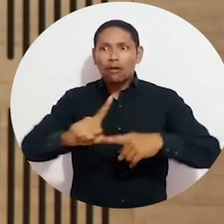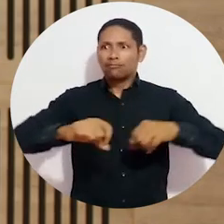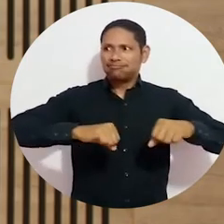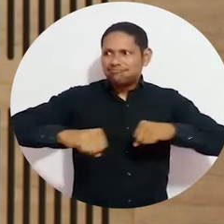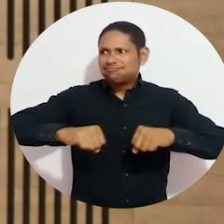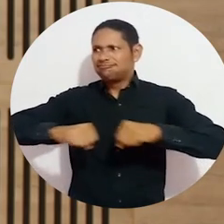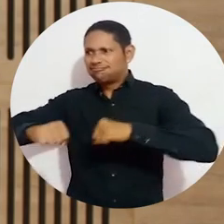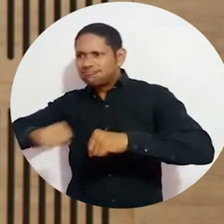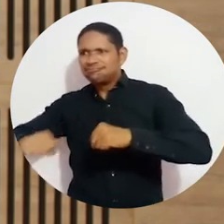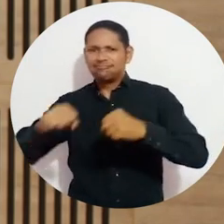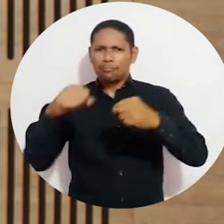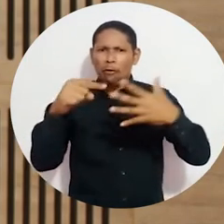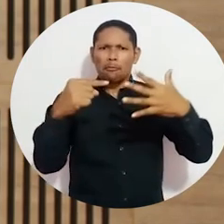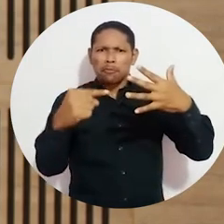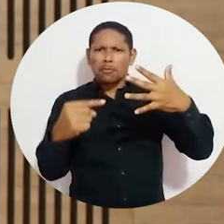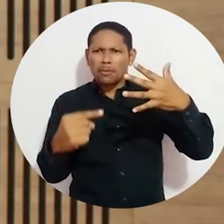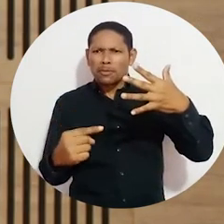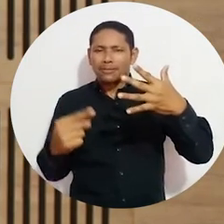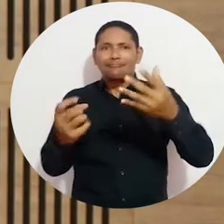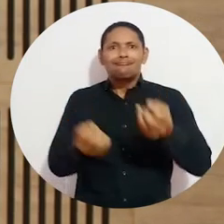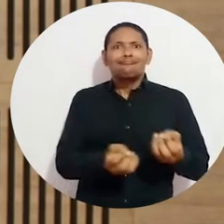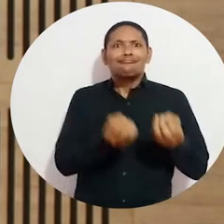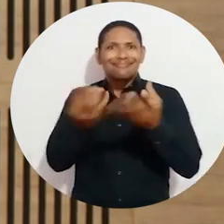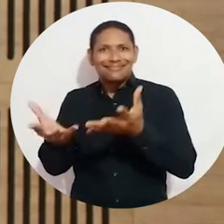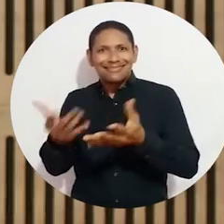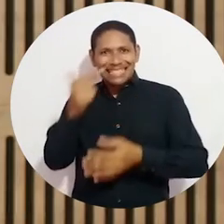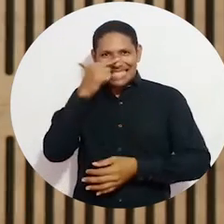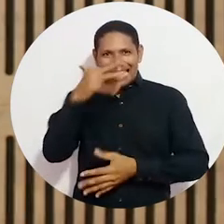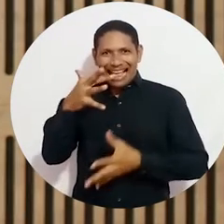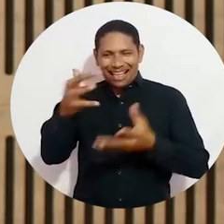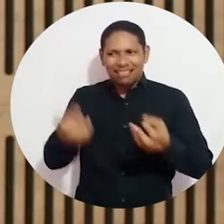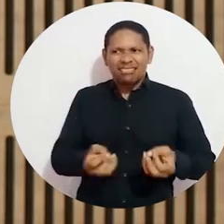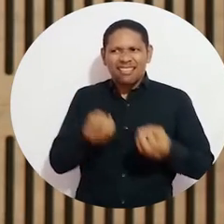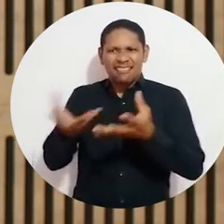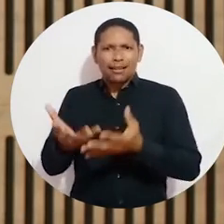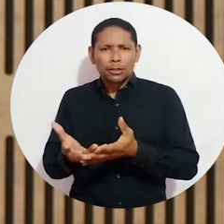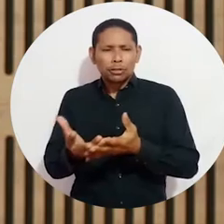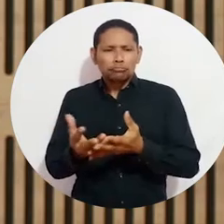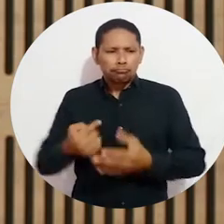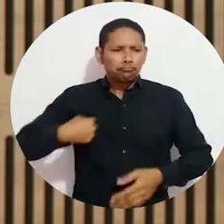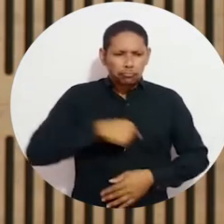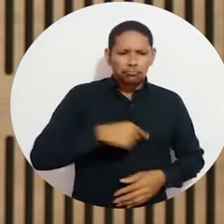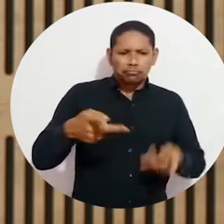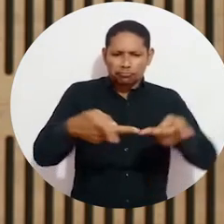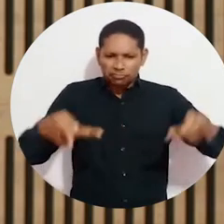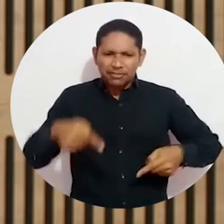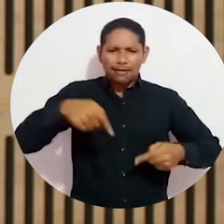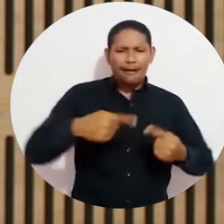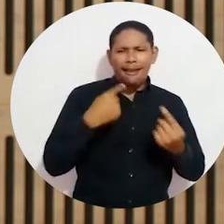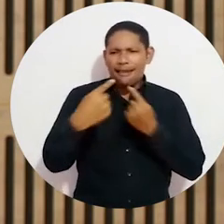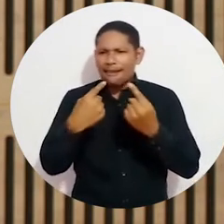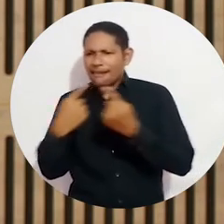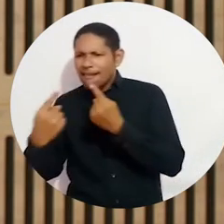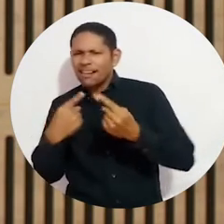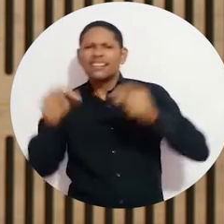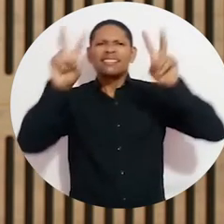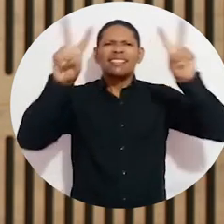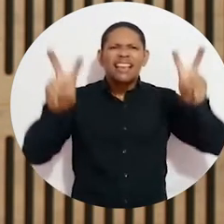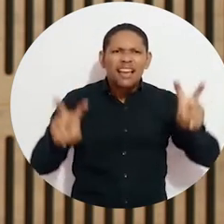Una semana de actividades enmarcadas precisamente en dejarle algo a la ciudad. Hemos querido